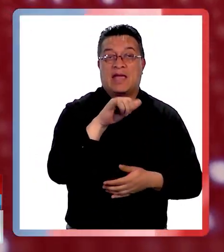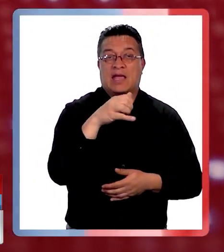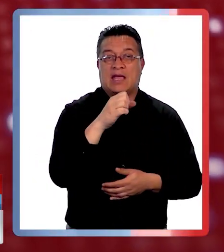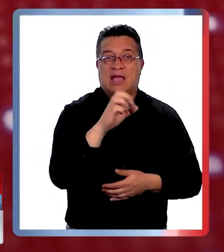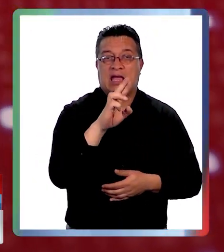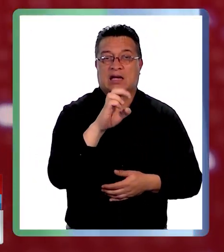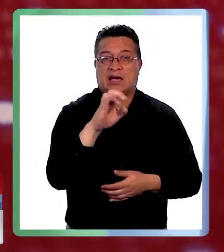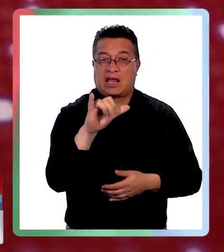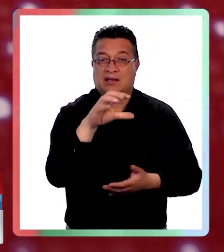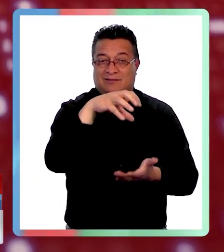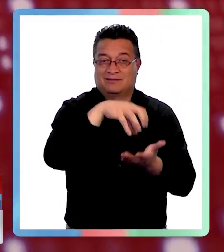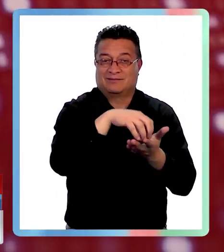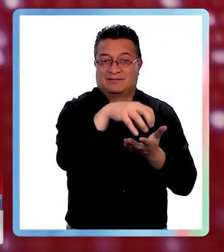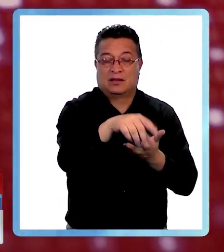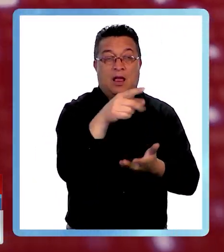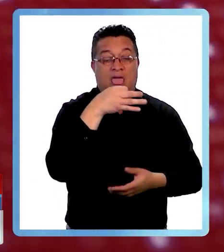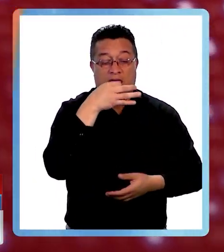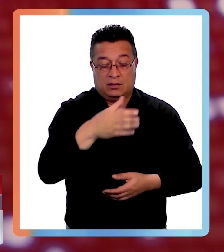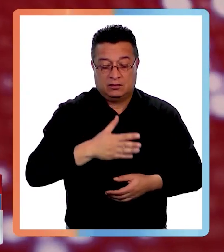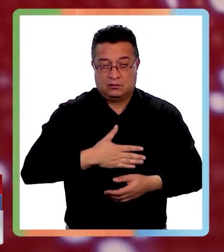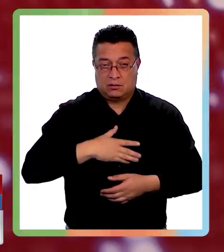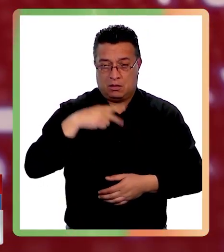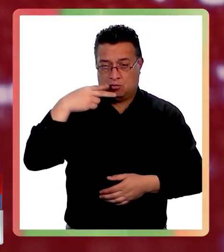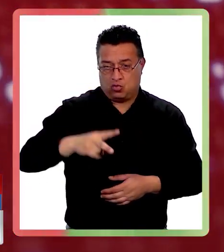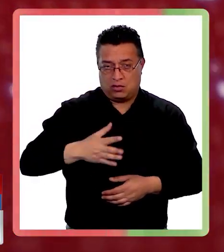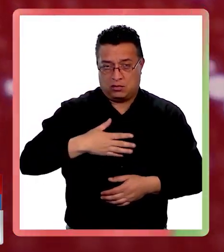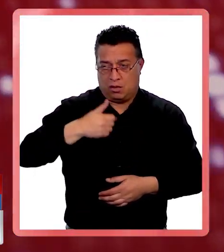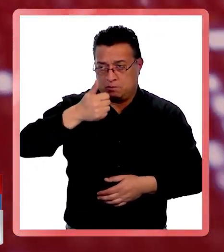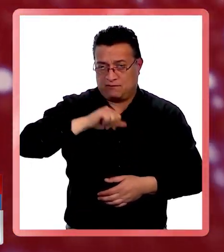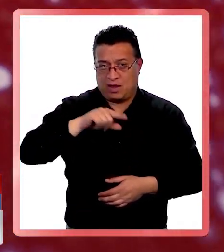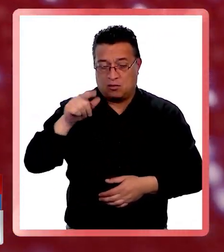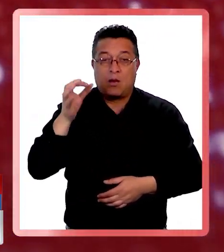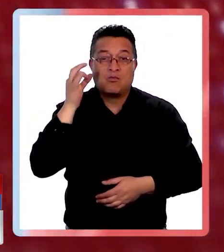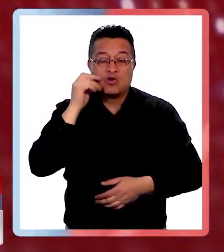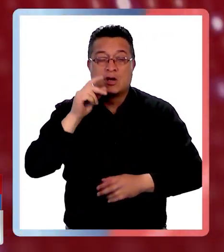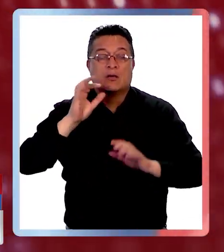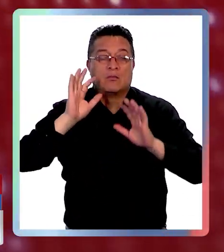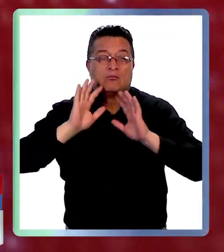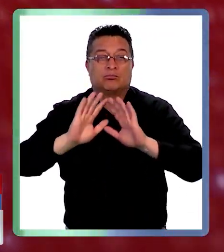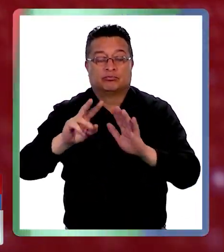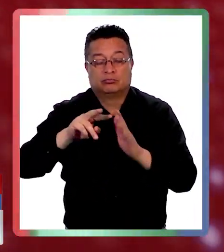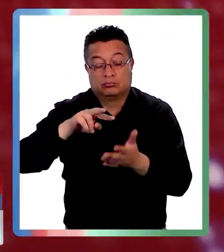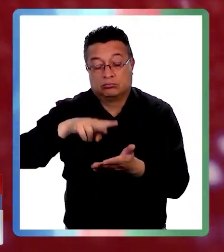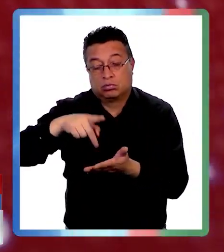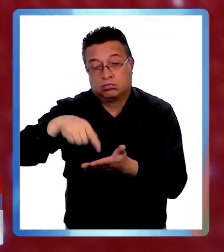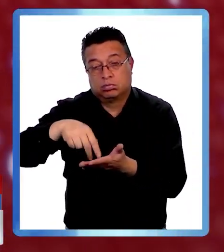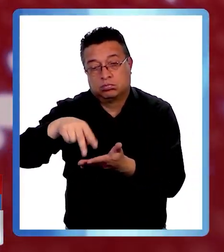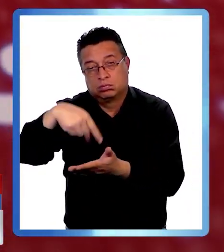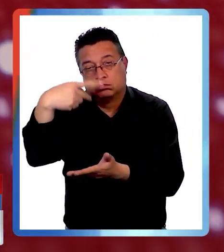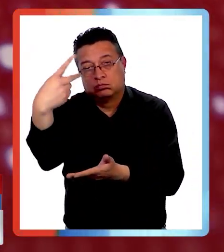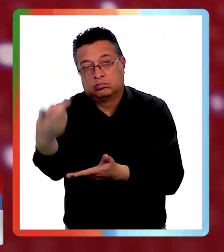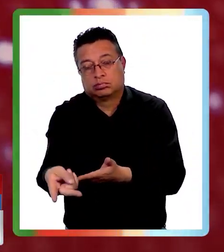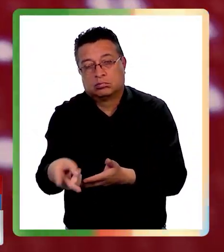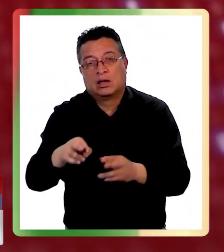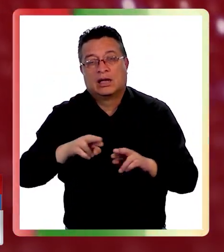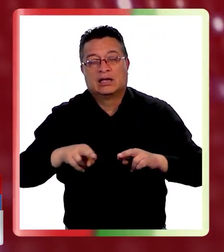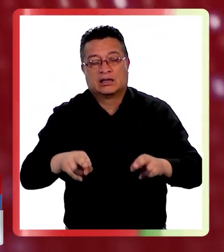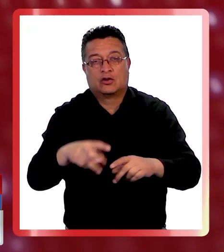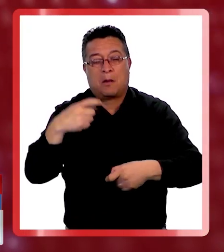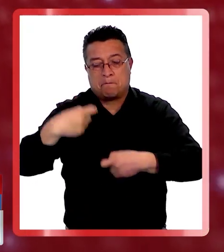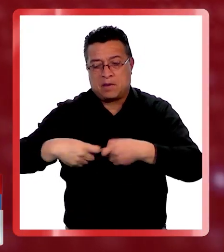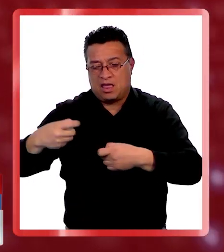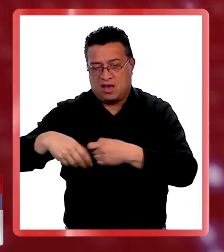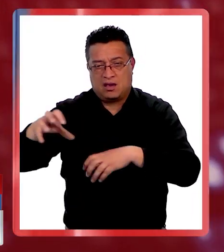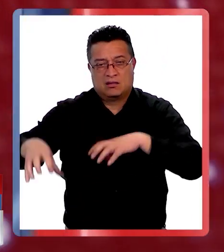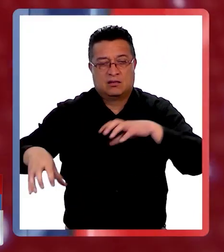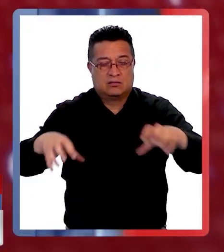señalaron que el área era propiedad privada por lo que una mujer empujó al adulto mayor por la pendiente hacia el río la cual está cubierta de